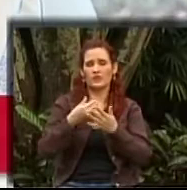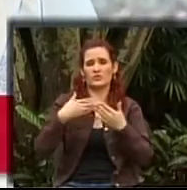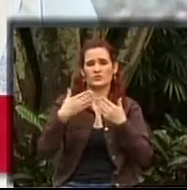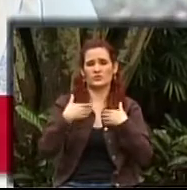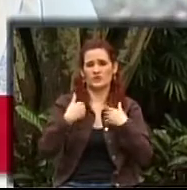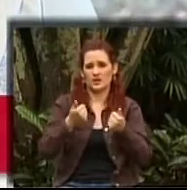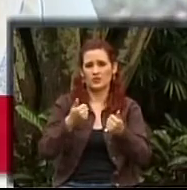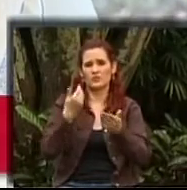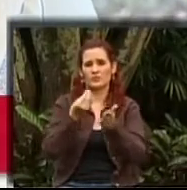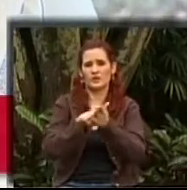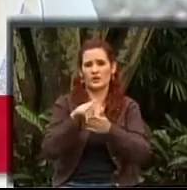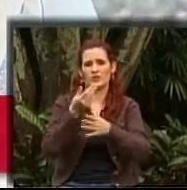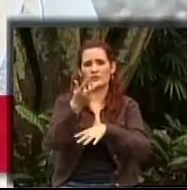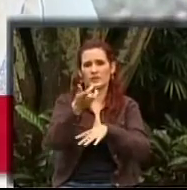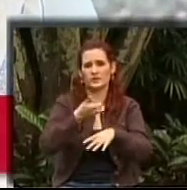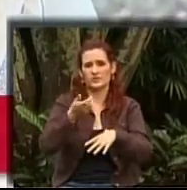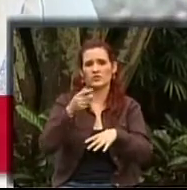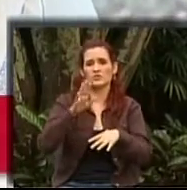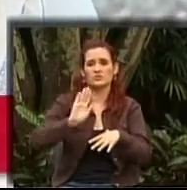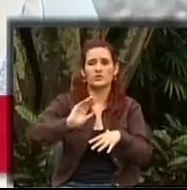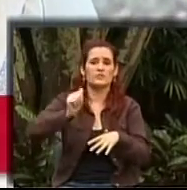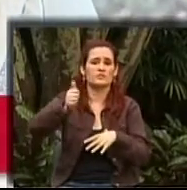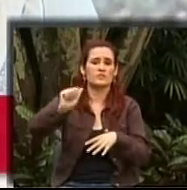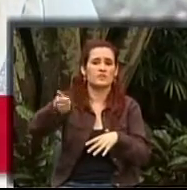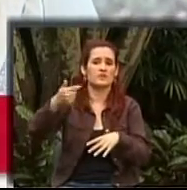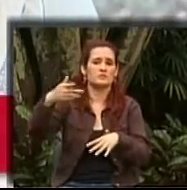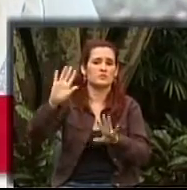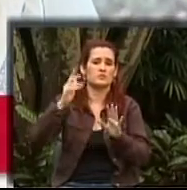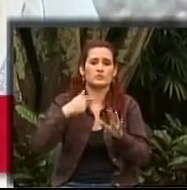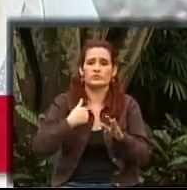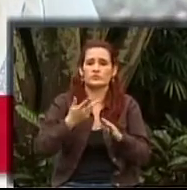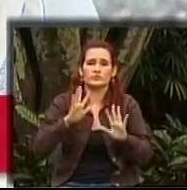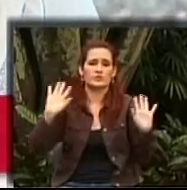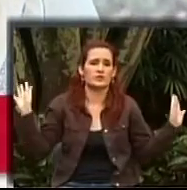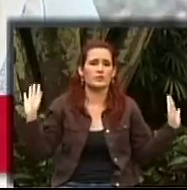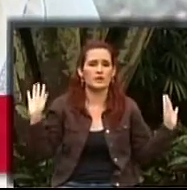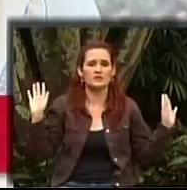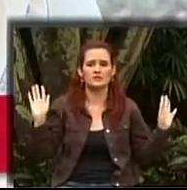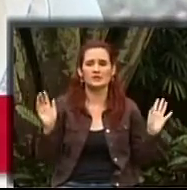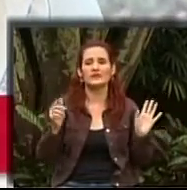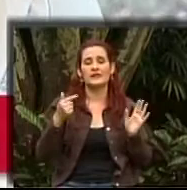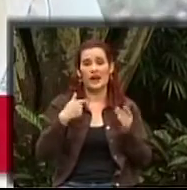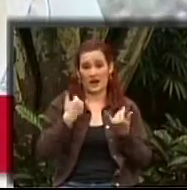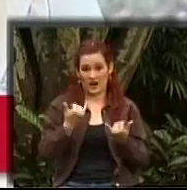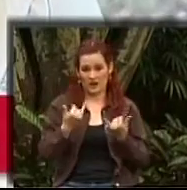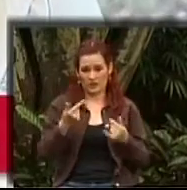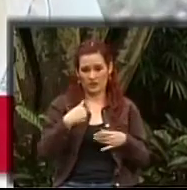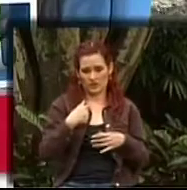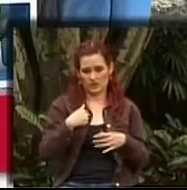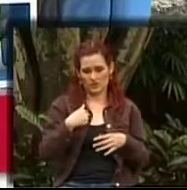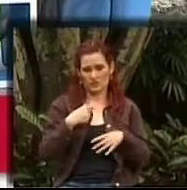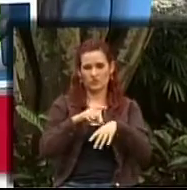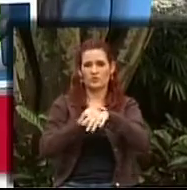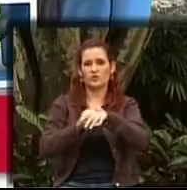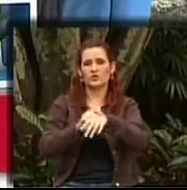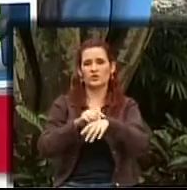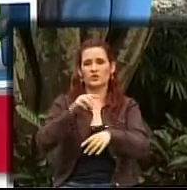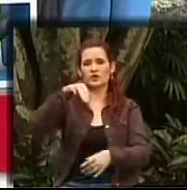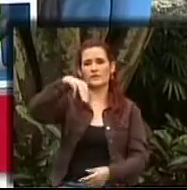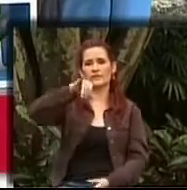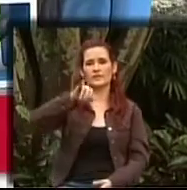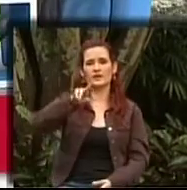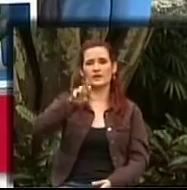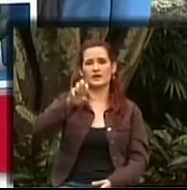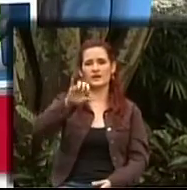y que ya vería yo qué hacía. En este momento yo tengo el apoyo de la doctora Mireia García de la